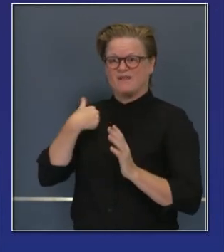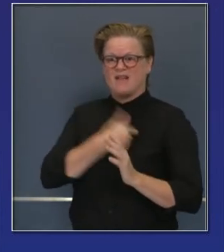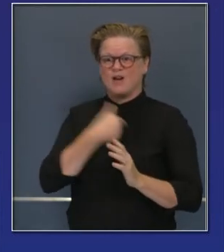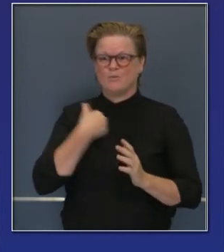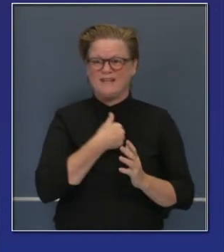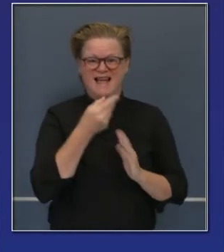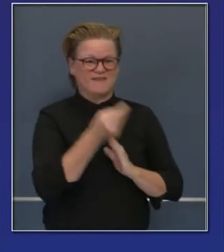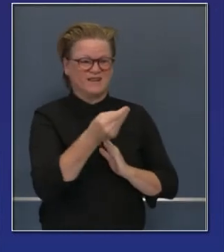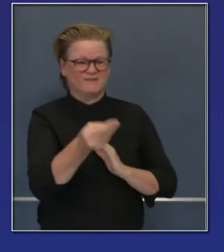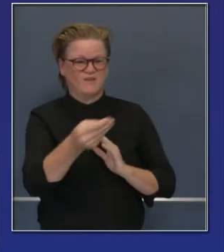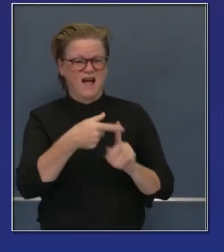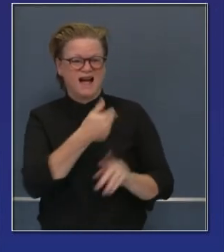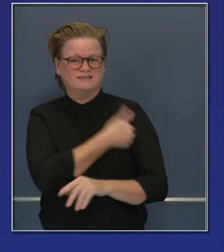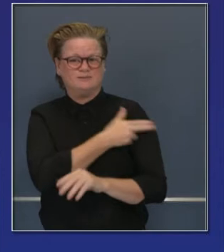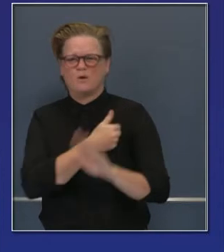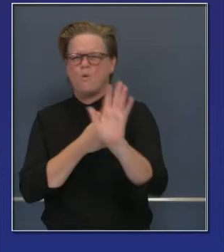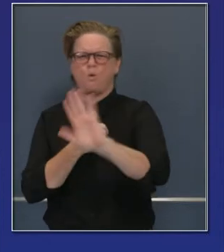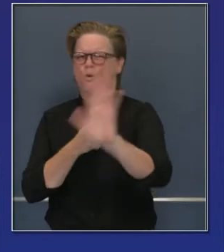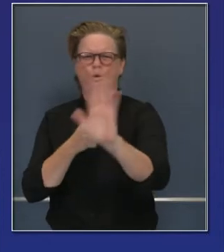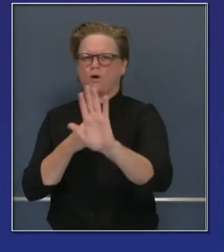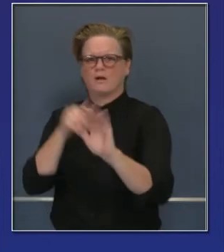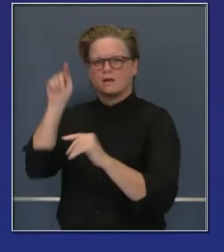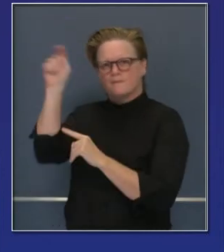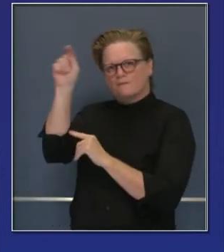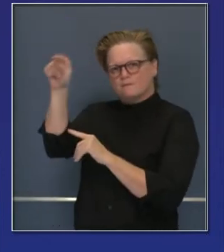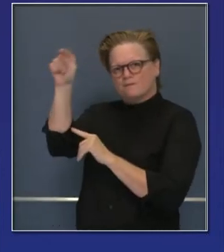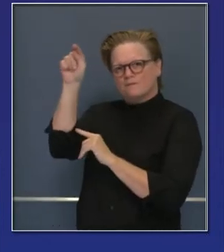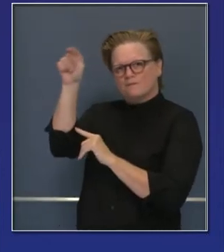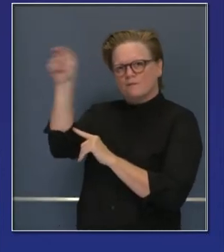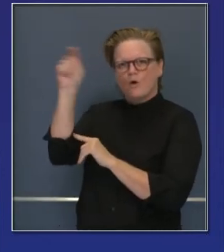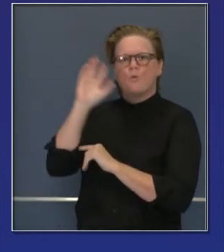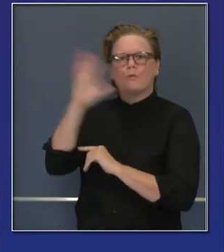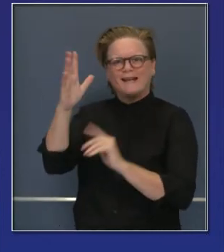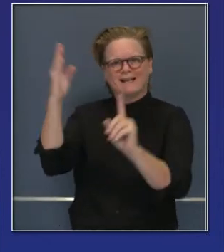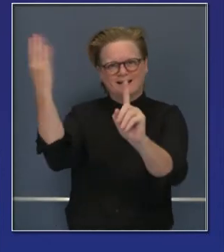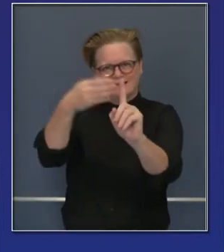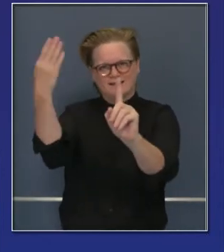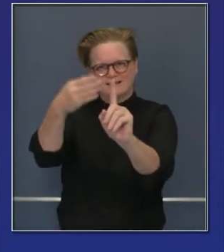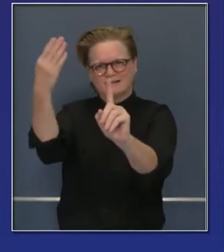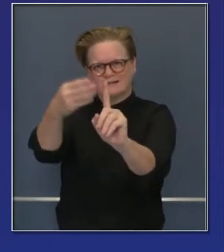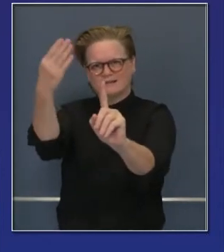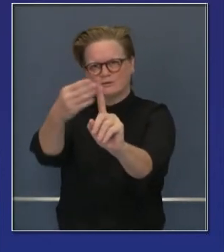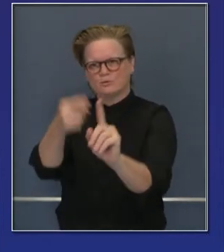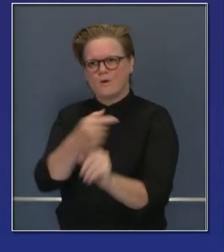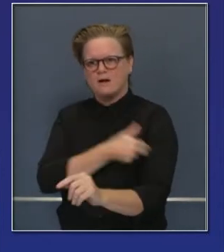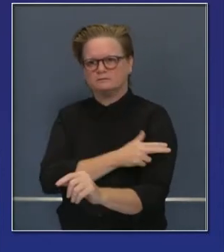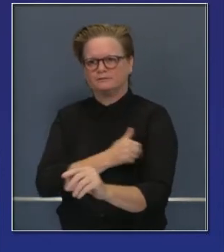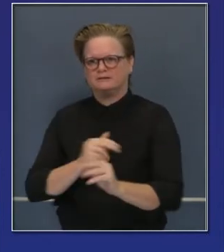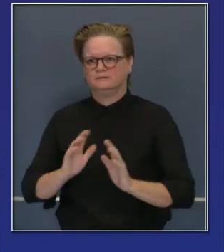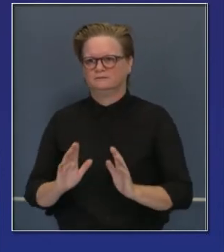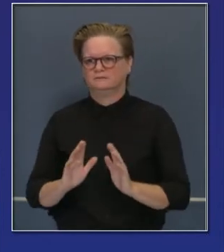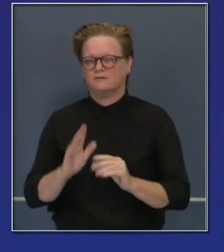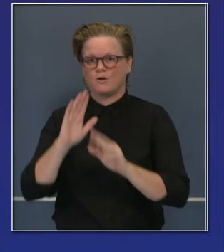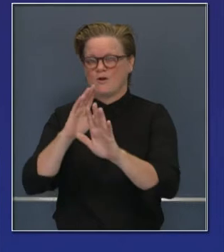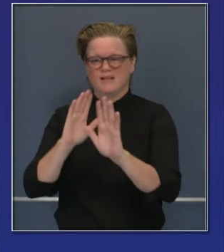que la vacuna que ellos tienen requiere estas temperaturas de almacenaje ultra bajas,